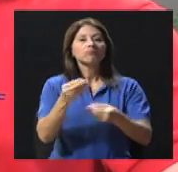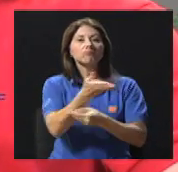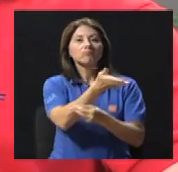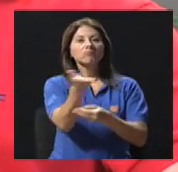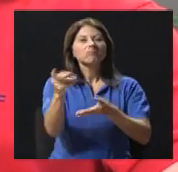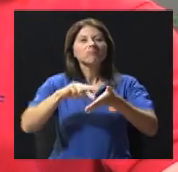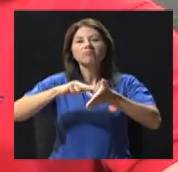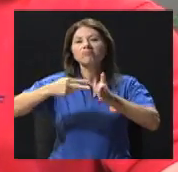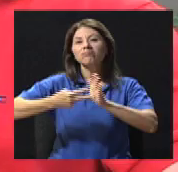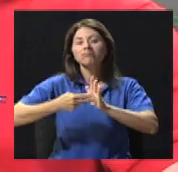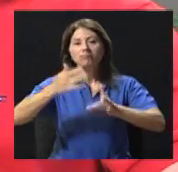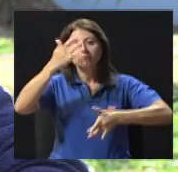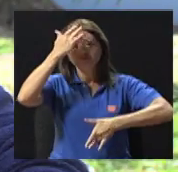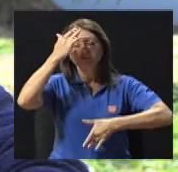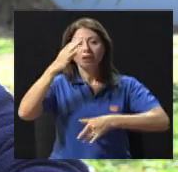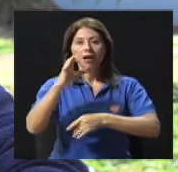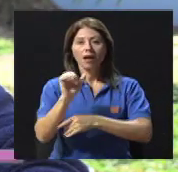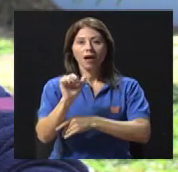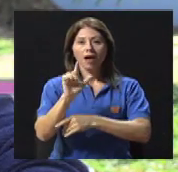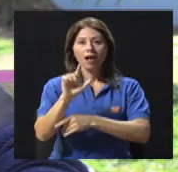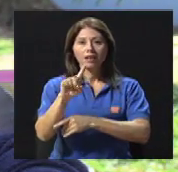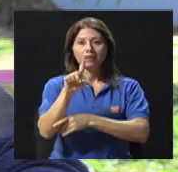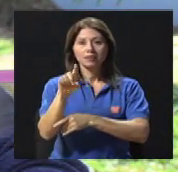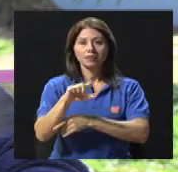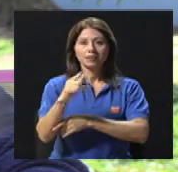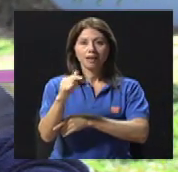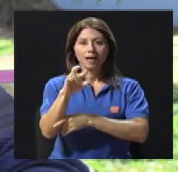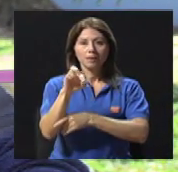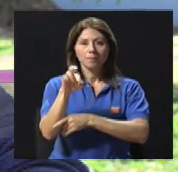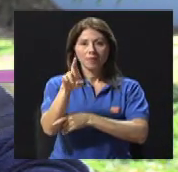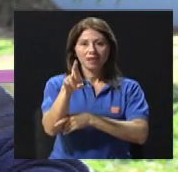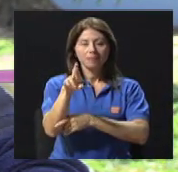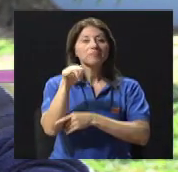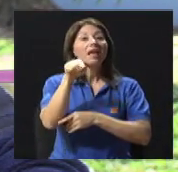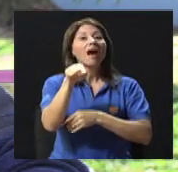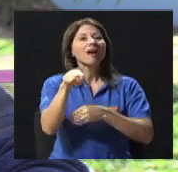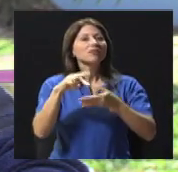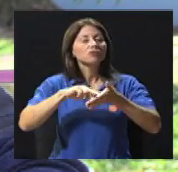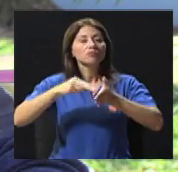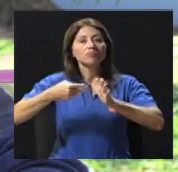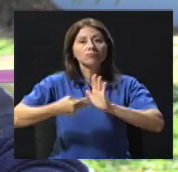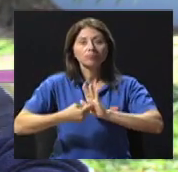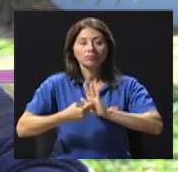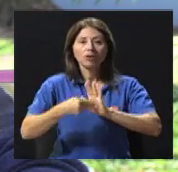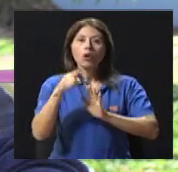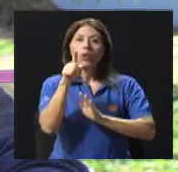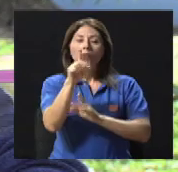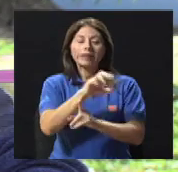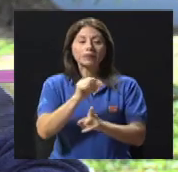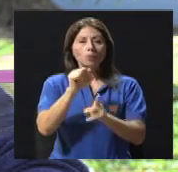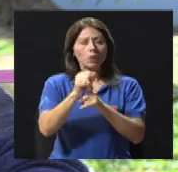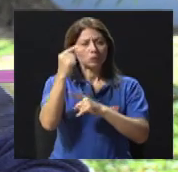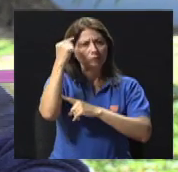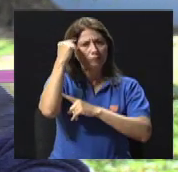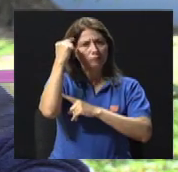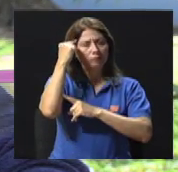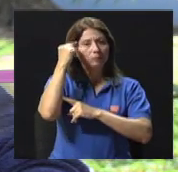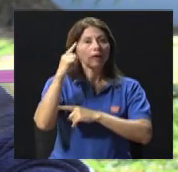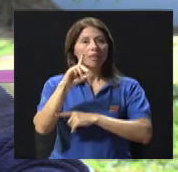consiste el Alzheimer. El Alzheimer o mal de Alzheimer es una demencia, la más común de todas.